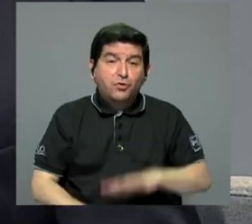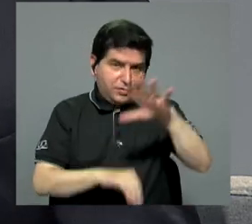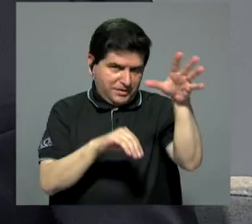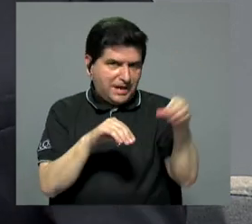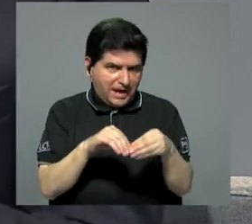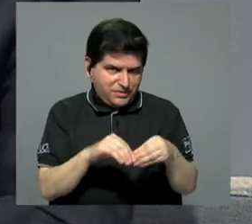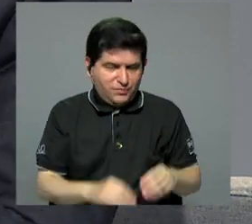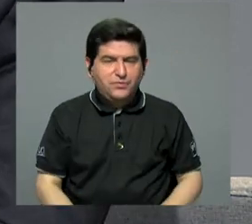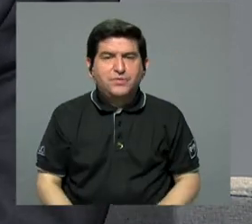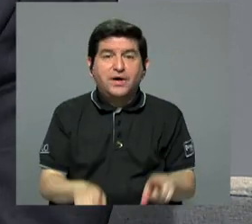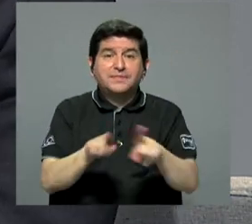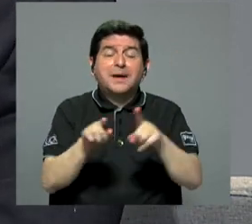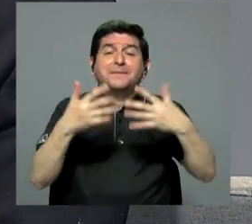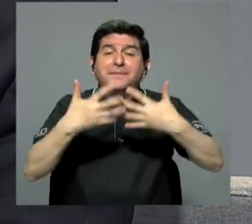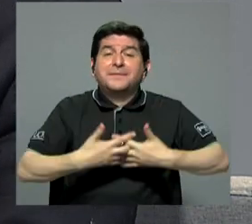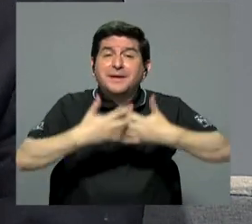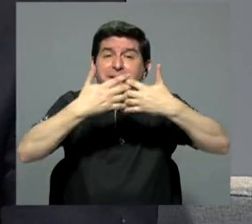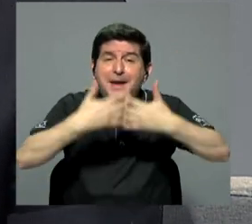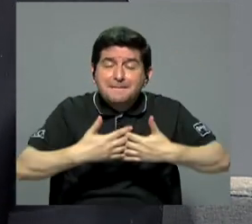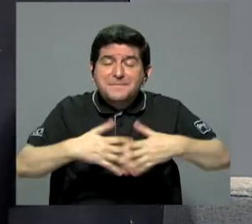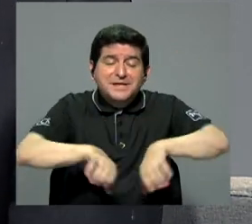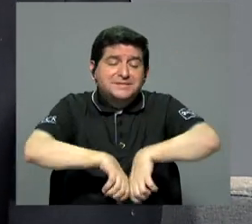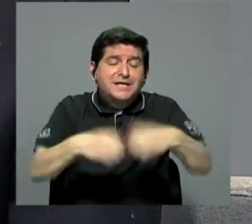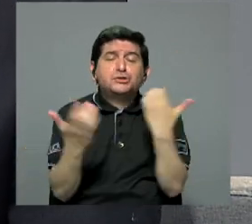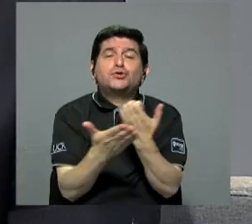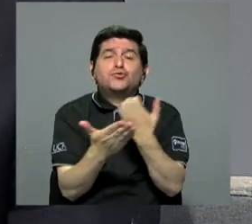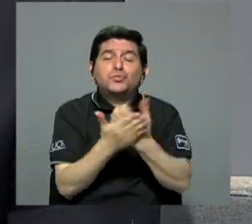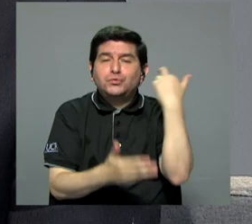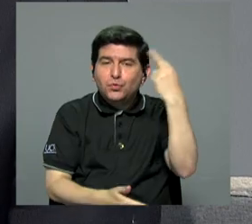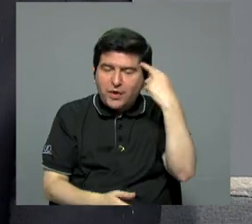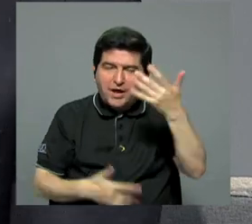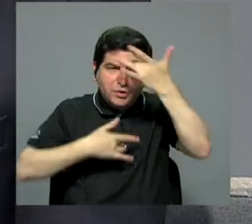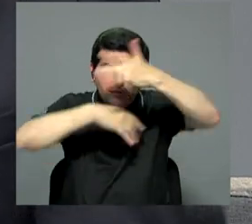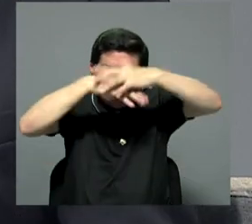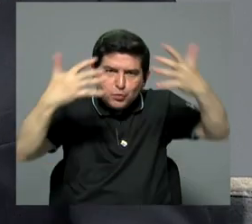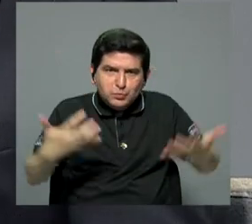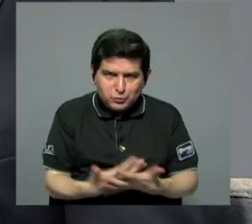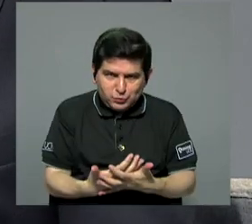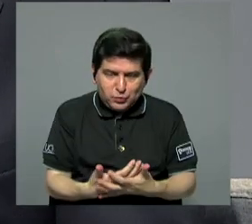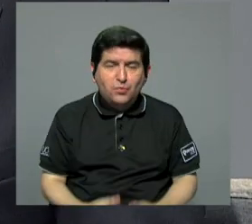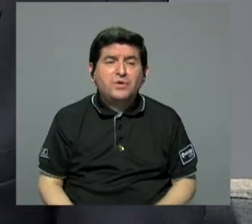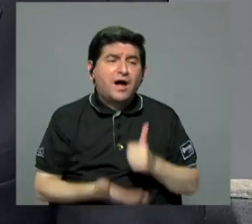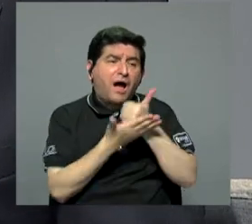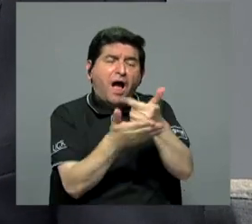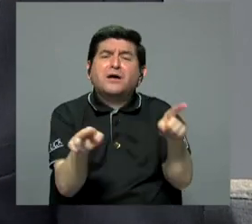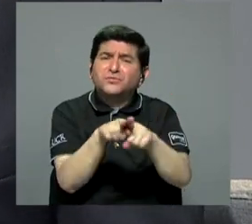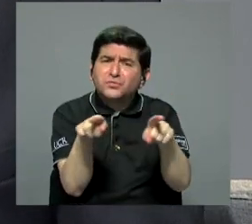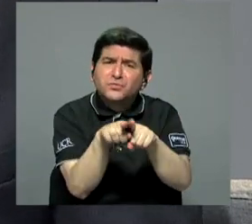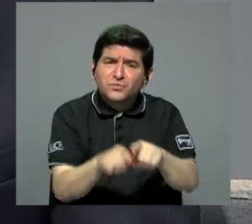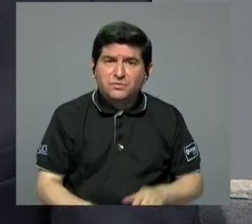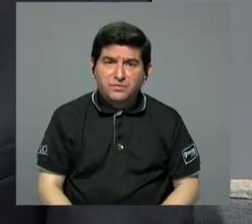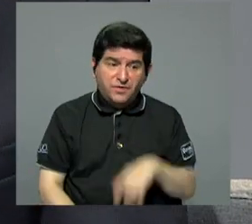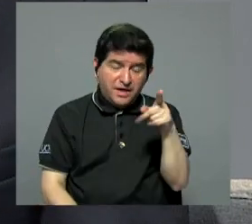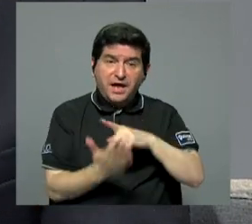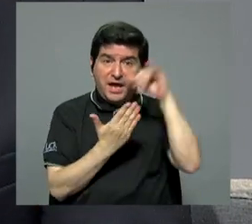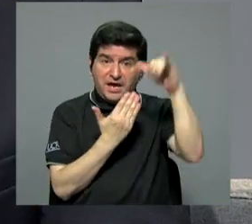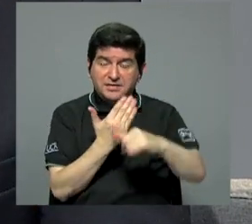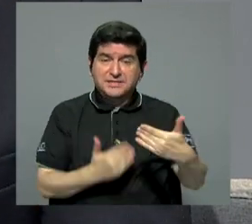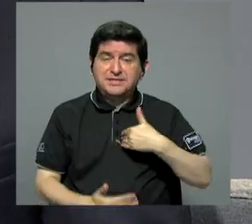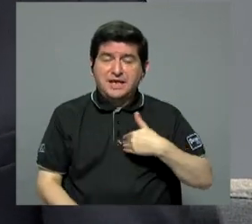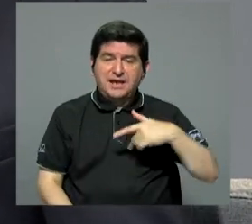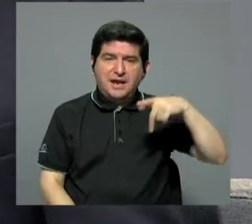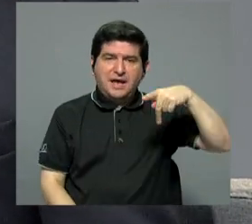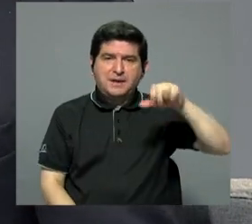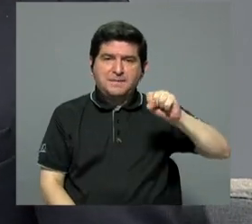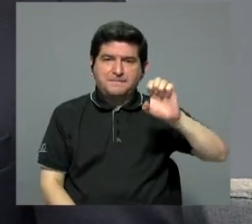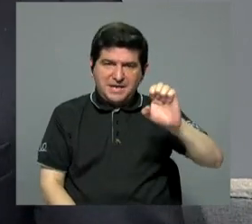agrego más, para las empresas que han quebrado por causa de la pandemia, que hay que darle la mano también. Eso es el proyecto que tiene el